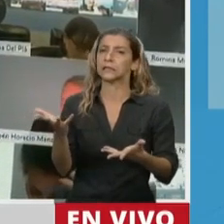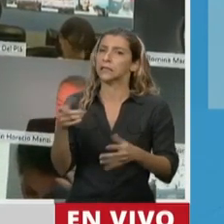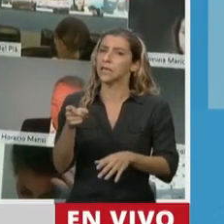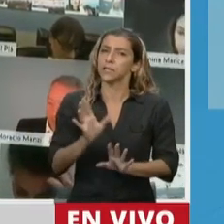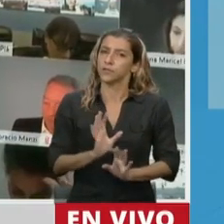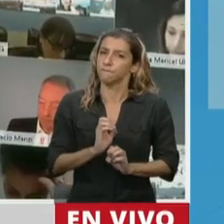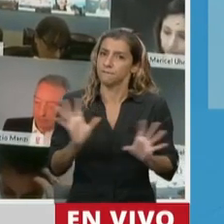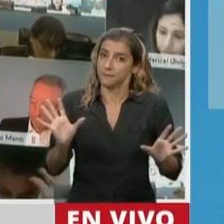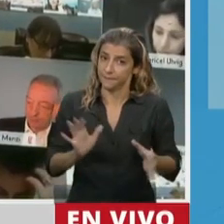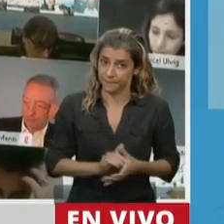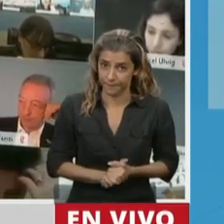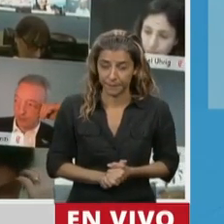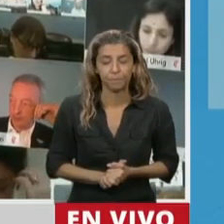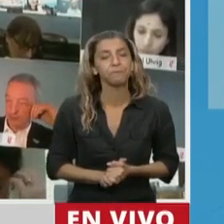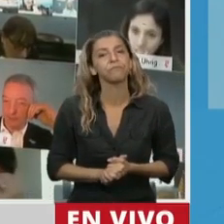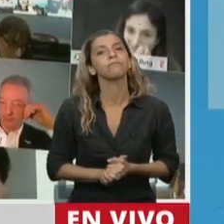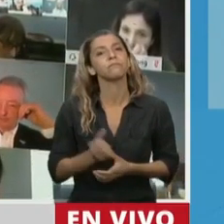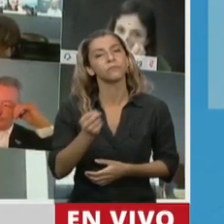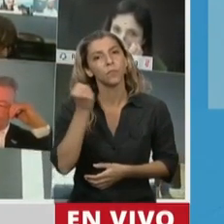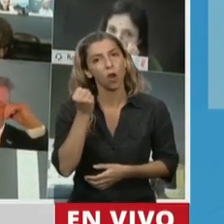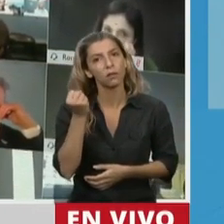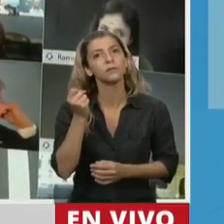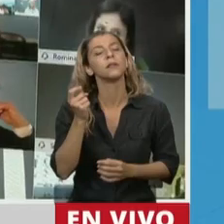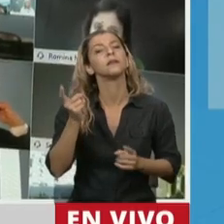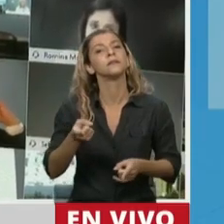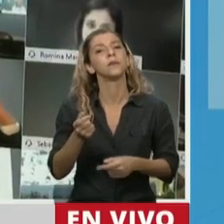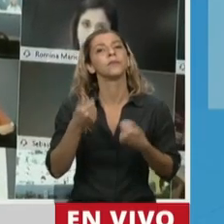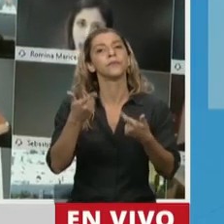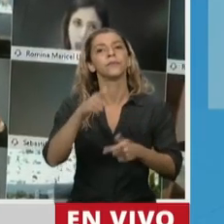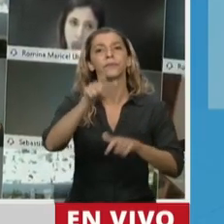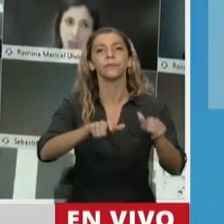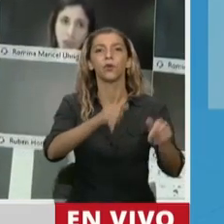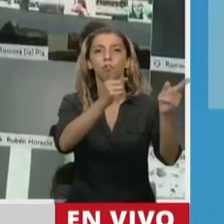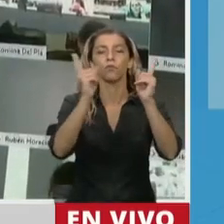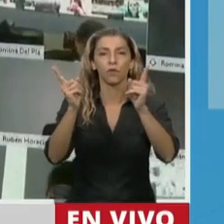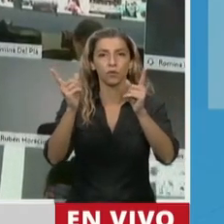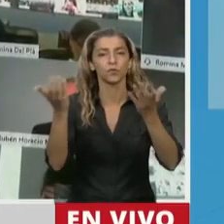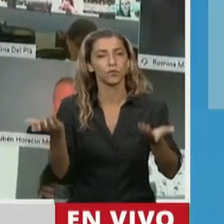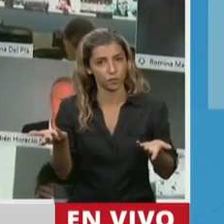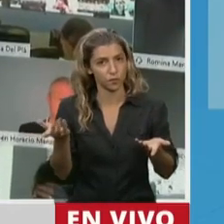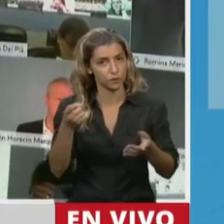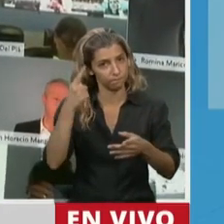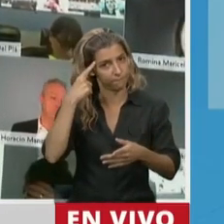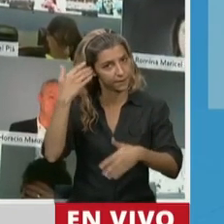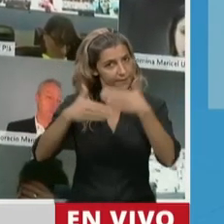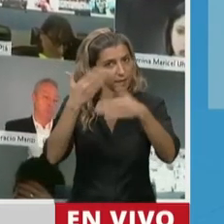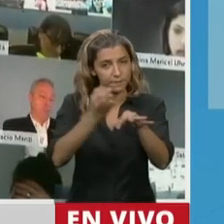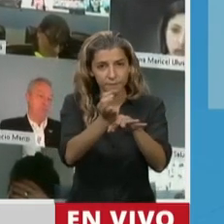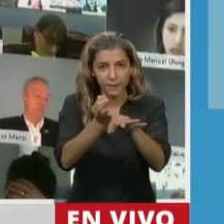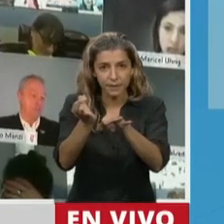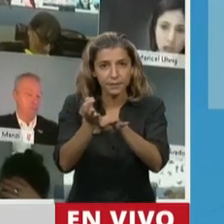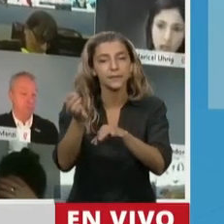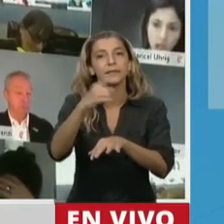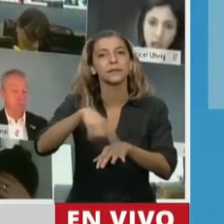tendiente justamente a igualar las oportunidades de los estudiantes. El texto que estamos tratando